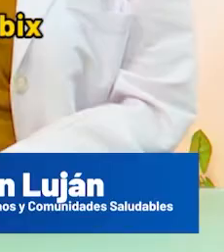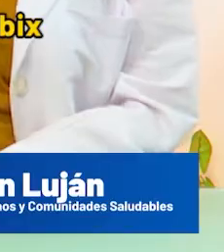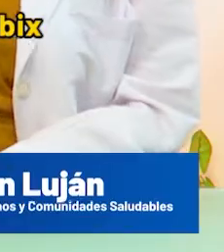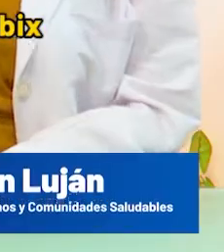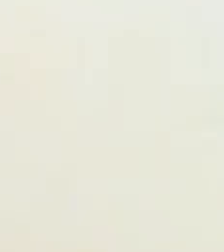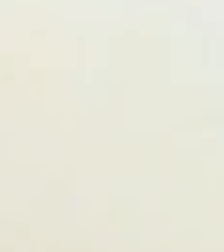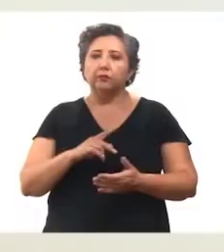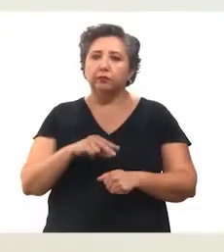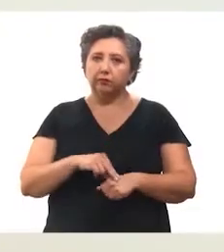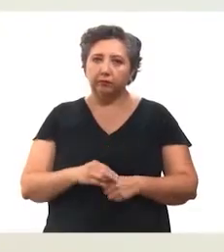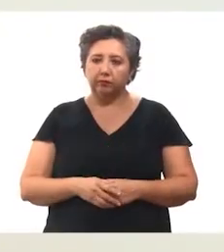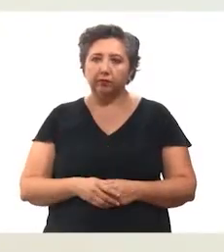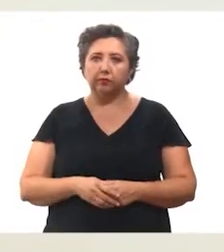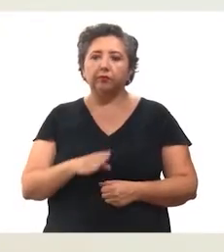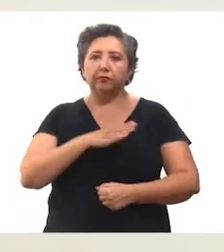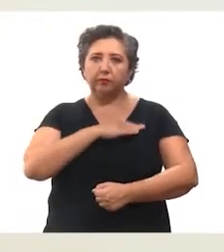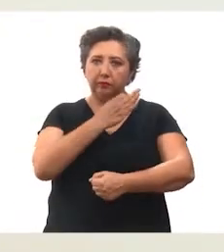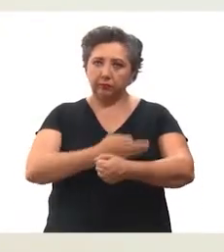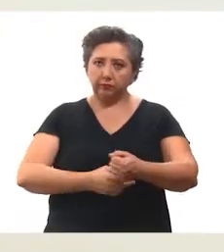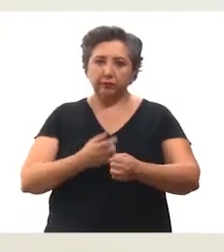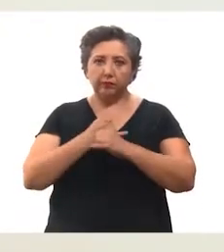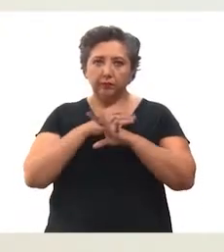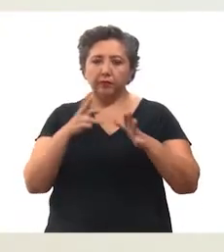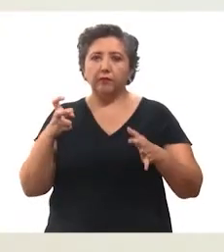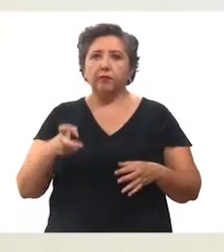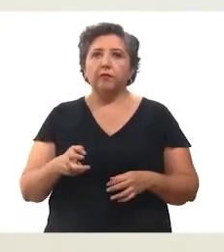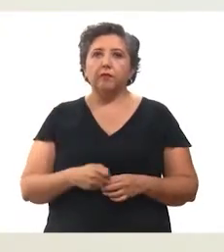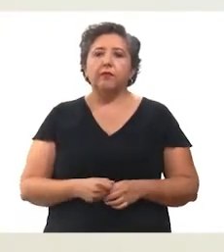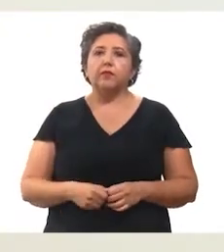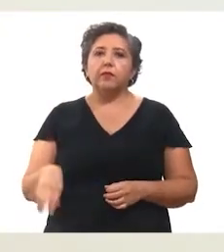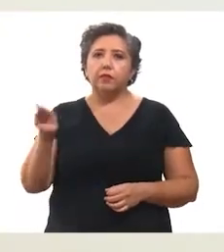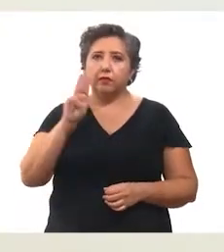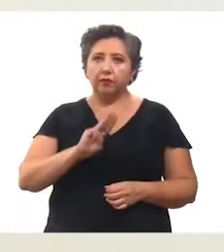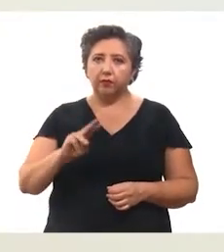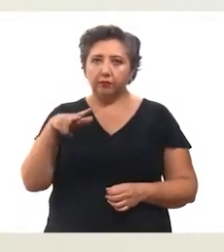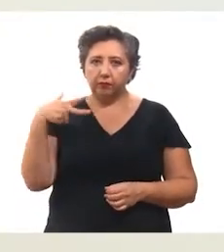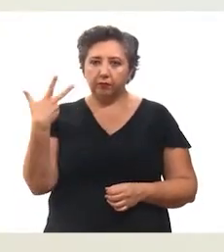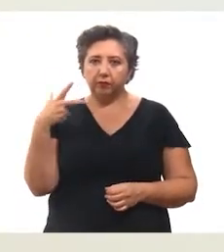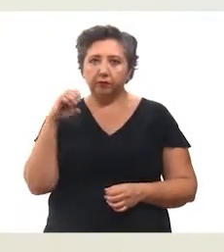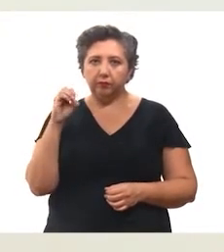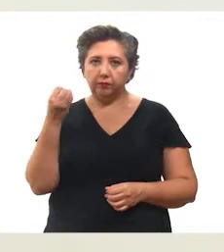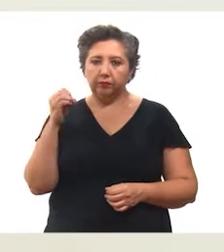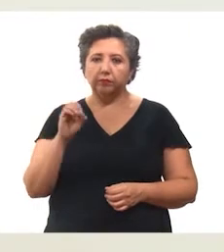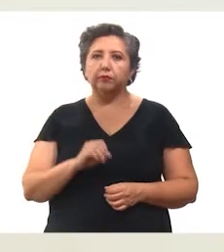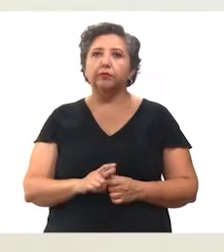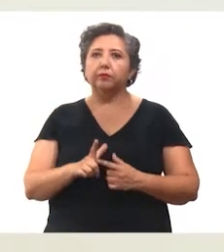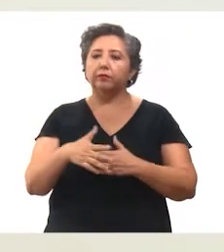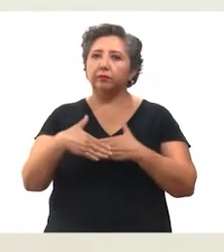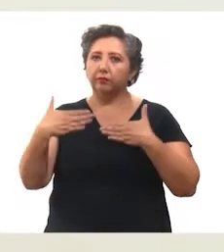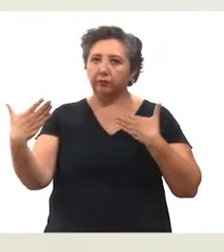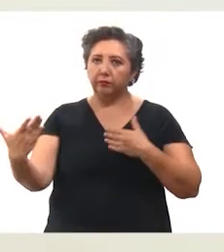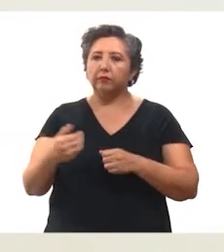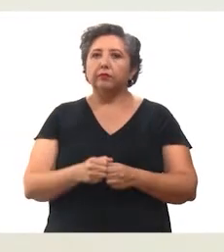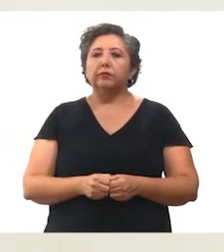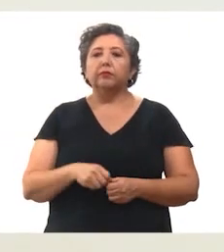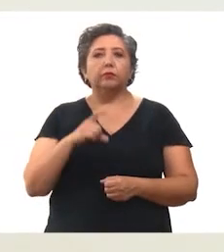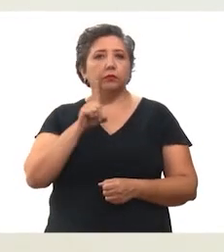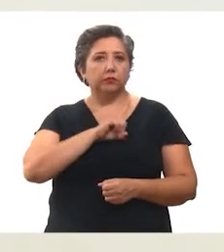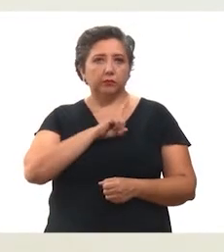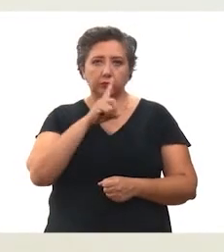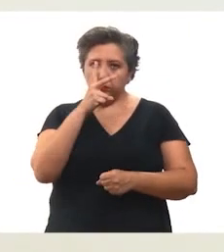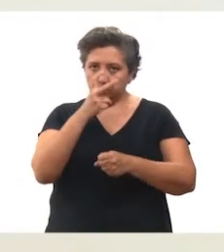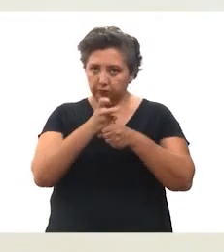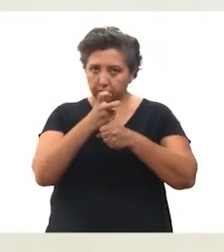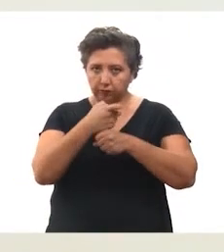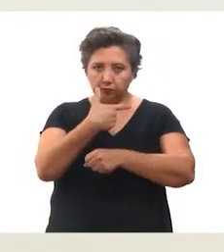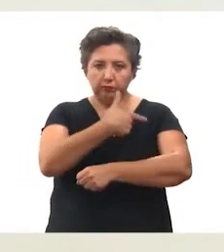doctora. Muchas gracias. Buenas tardes, este es el parte médico de este miércoles 13 de octubre. Sigue avanzando la aplicación únicamente